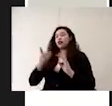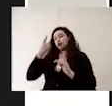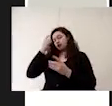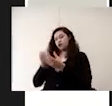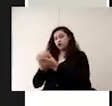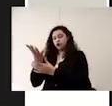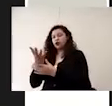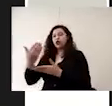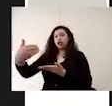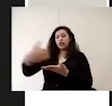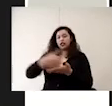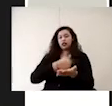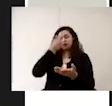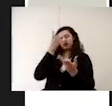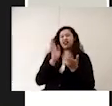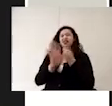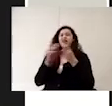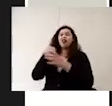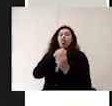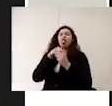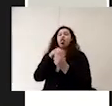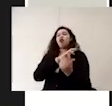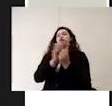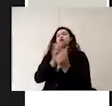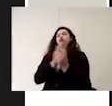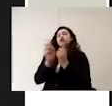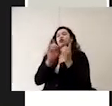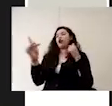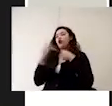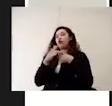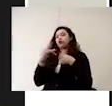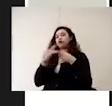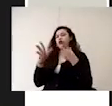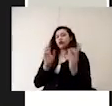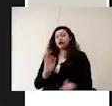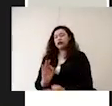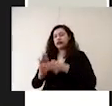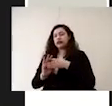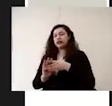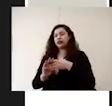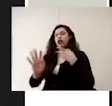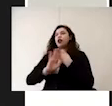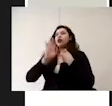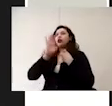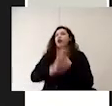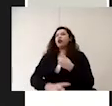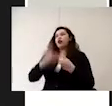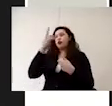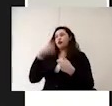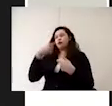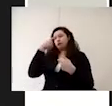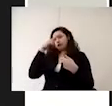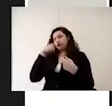conglomeraciones o evitar contacto muy cercano con otras personas